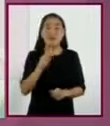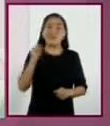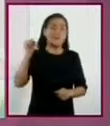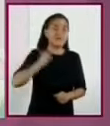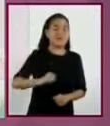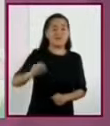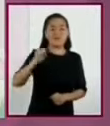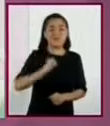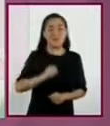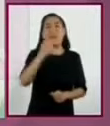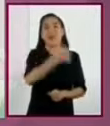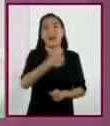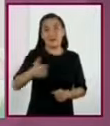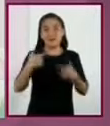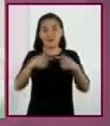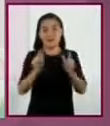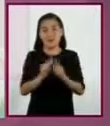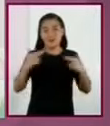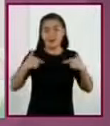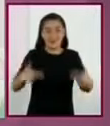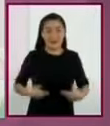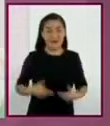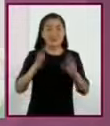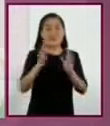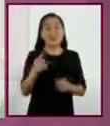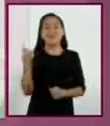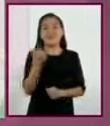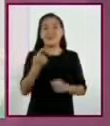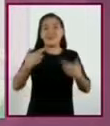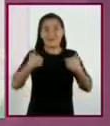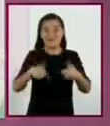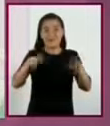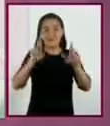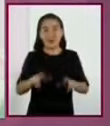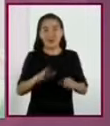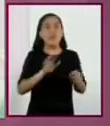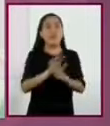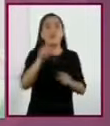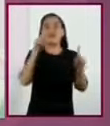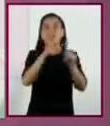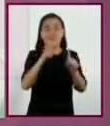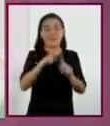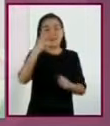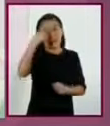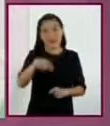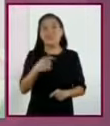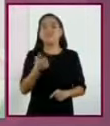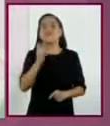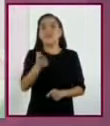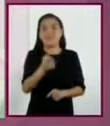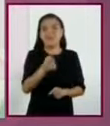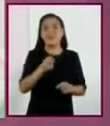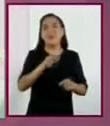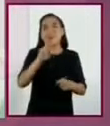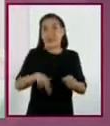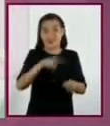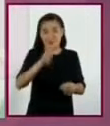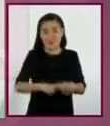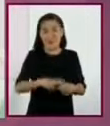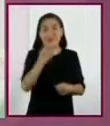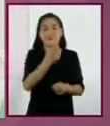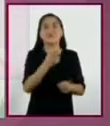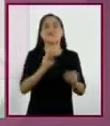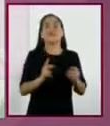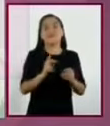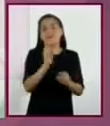siglos por distintos grupos humanos, ya que representan la principal fuente de productos naturales, que por sus importantes